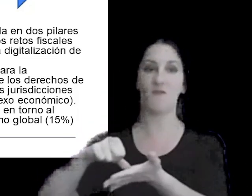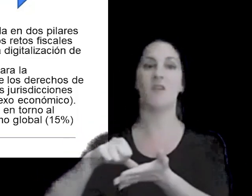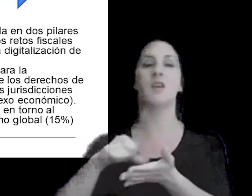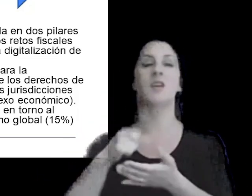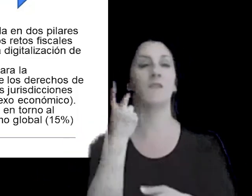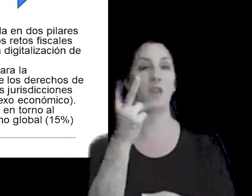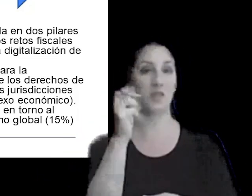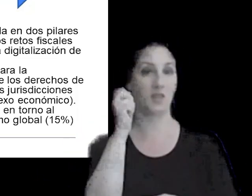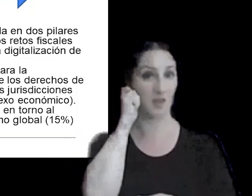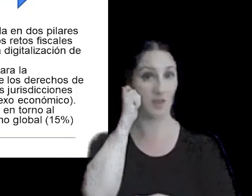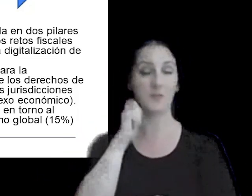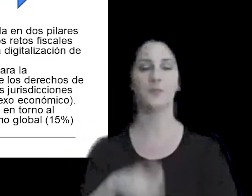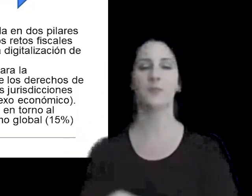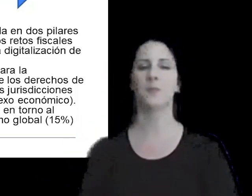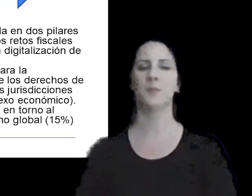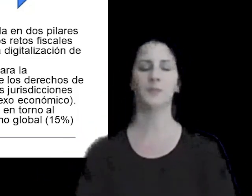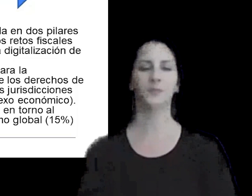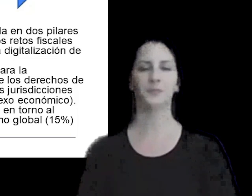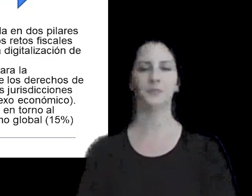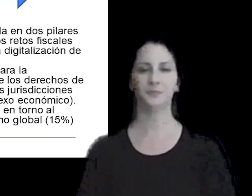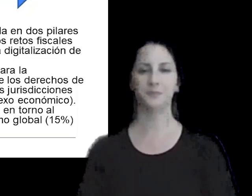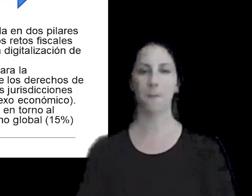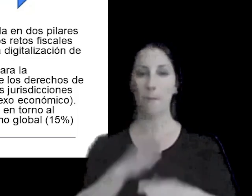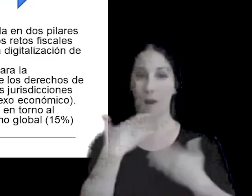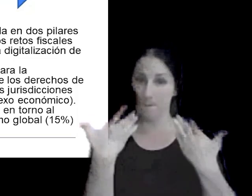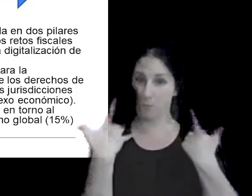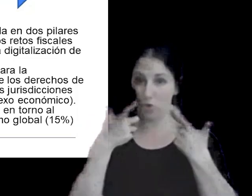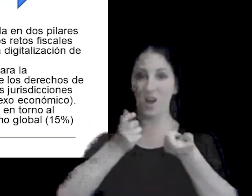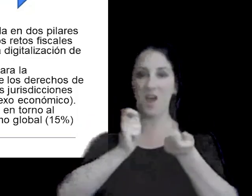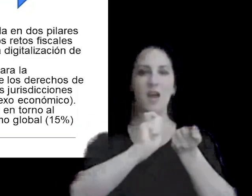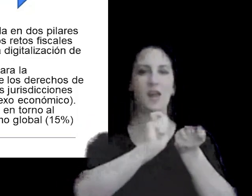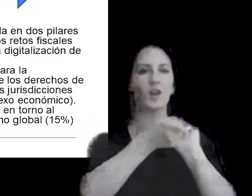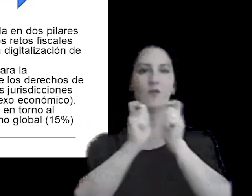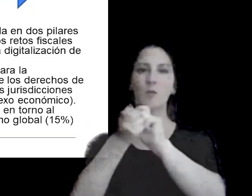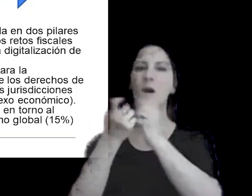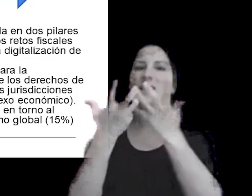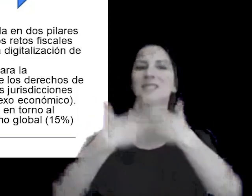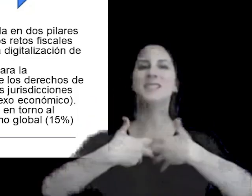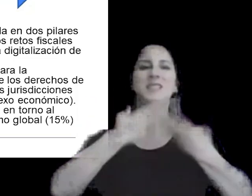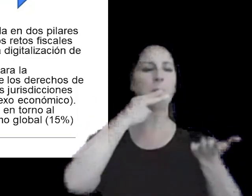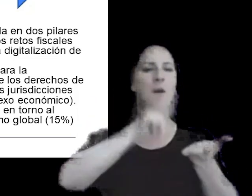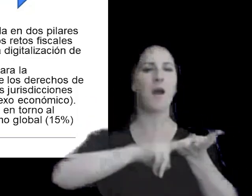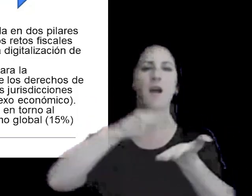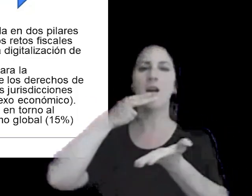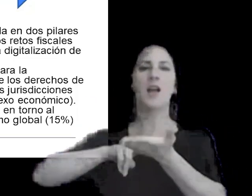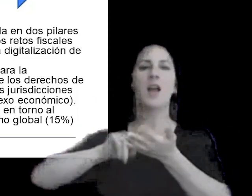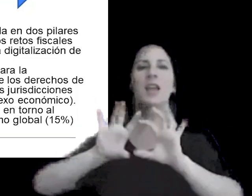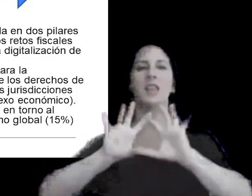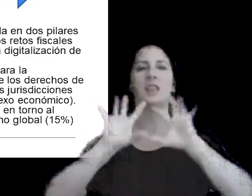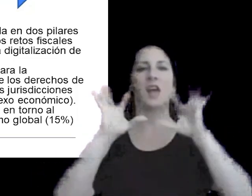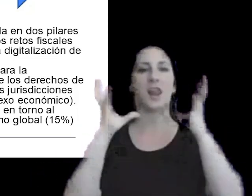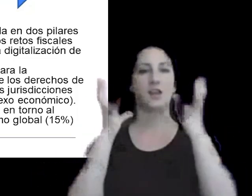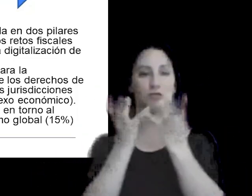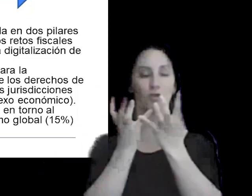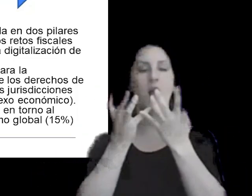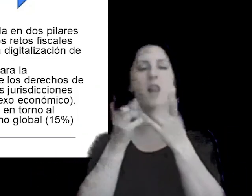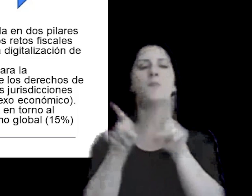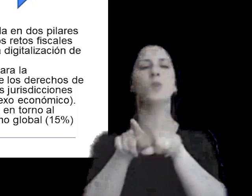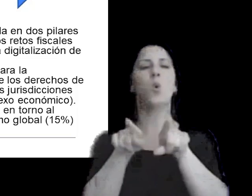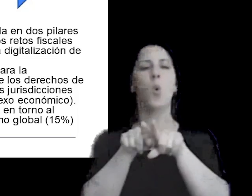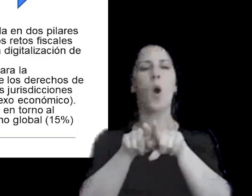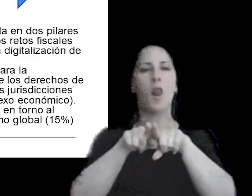G20 para reformar el sistema tributario internacional como producto de